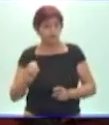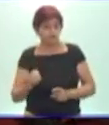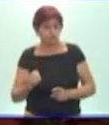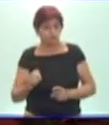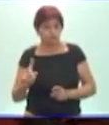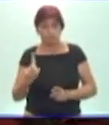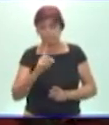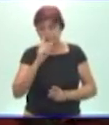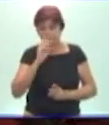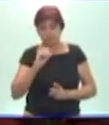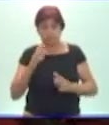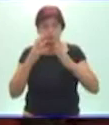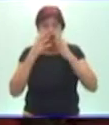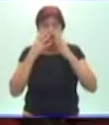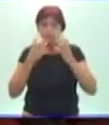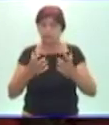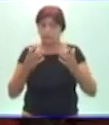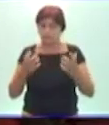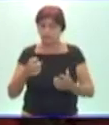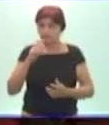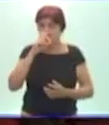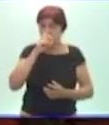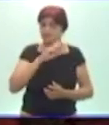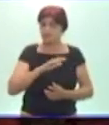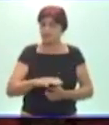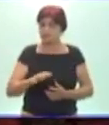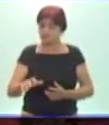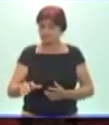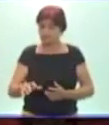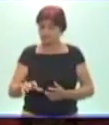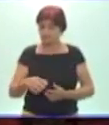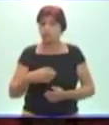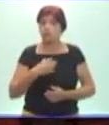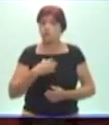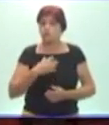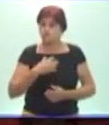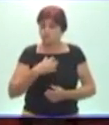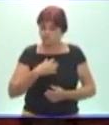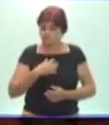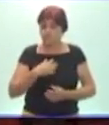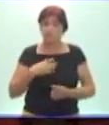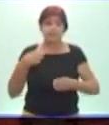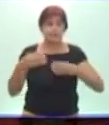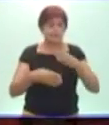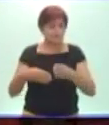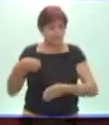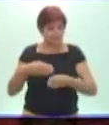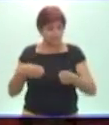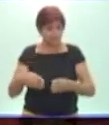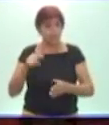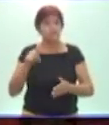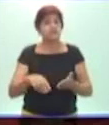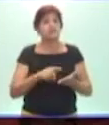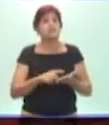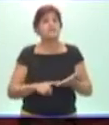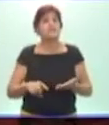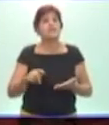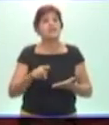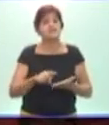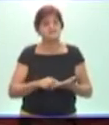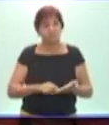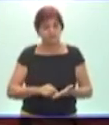importante y además el niño tiene todo el derecho de participar en esa planificación de la semana.